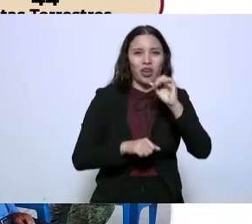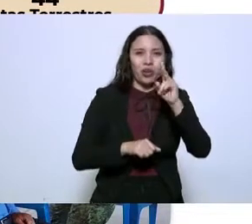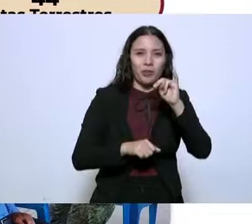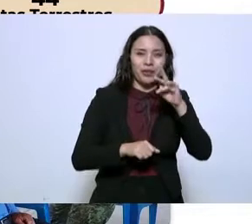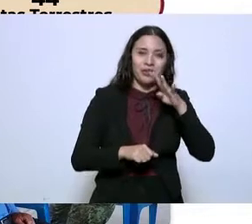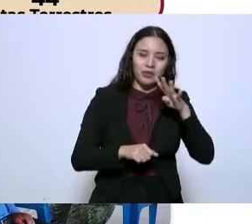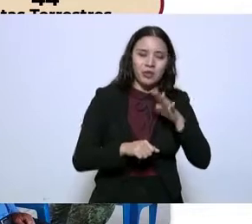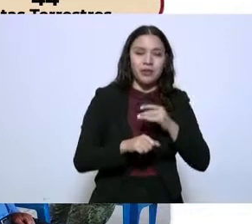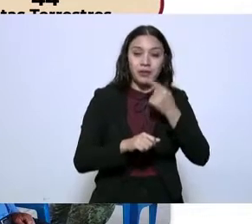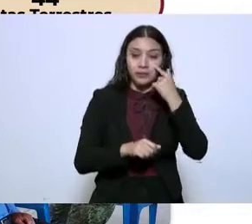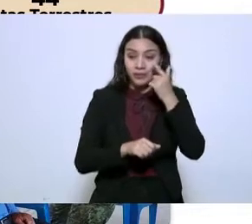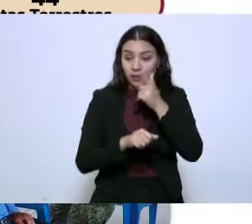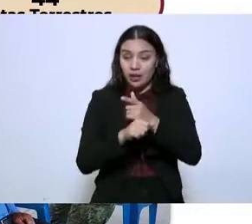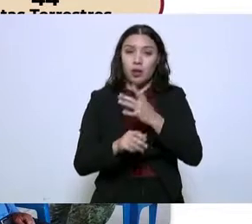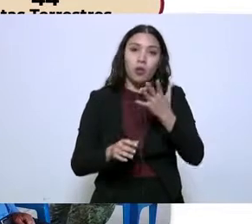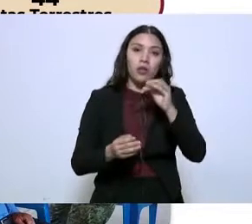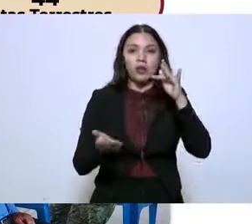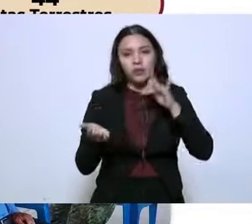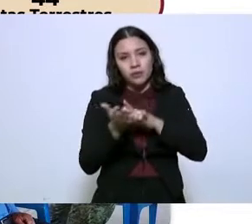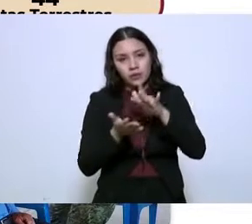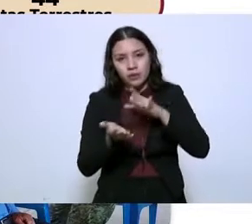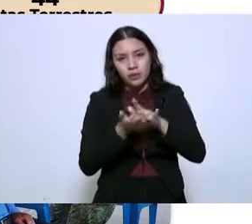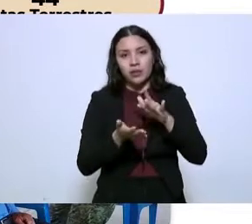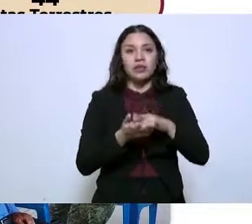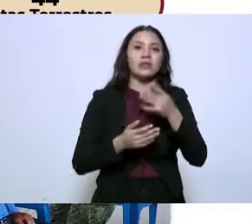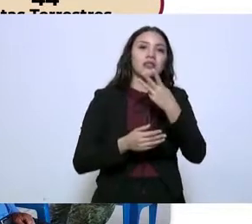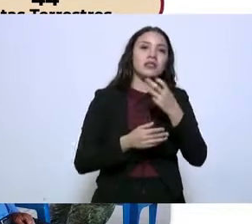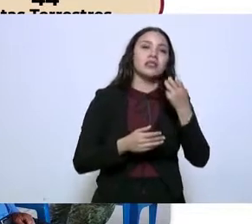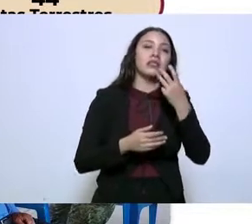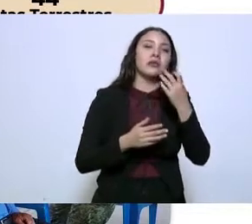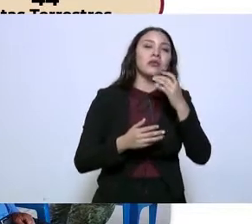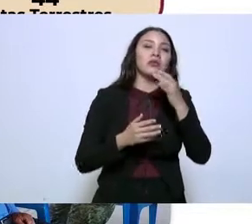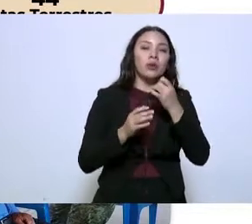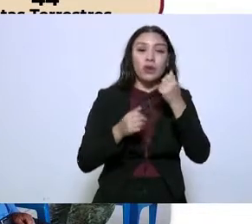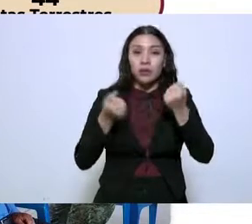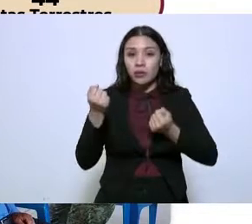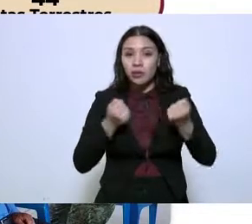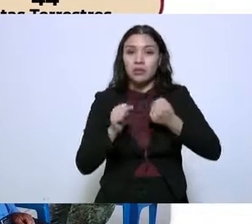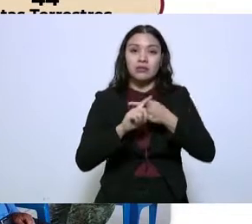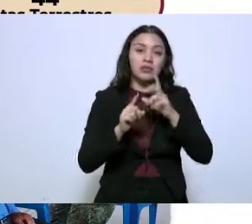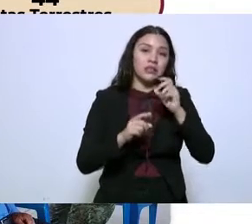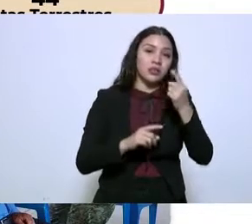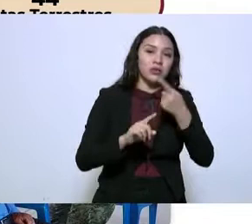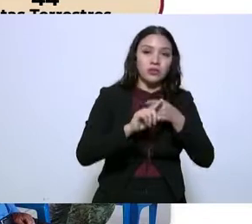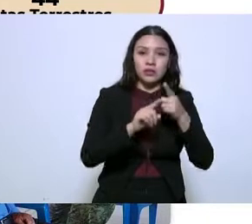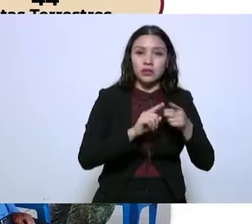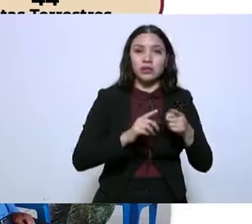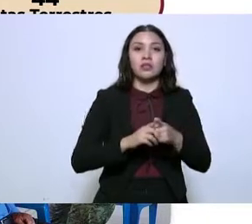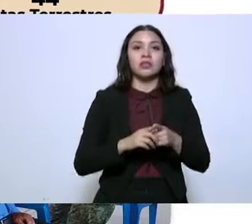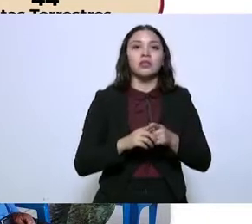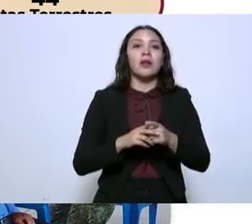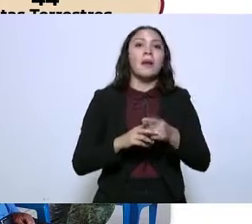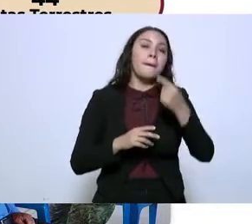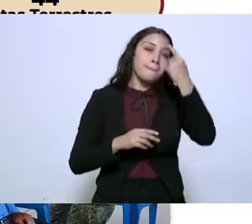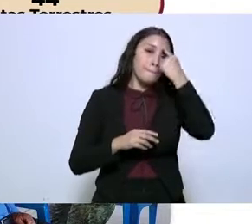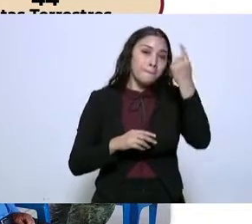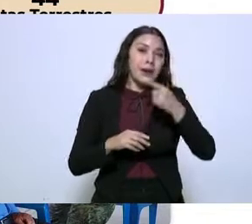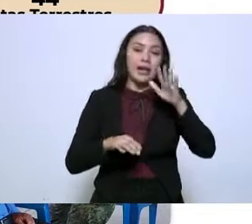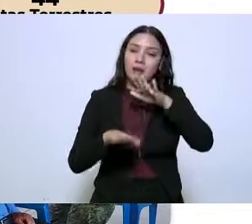Se emplearon 2 mil 550 efectivos, 255 vehículos y 30 aeronaves para trasladar